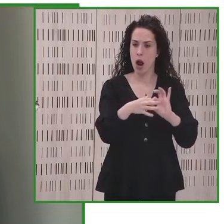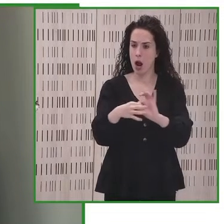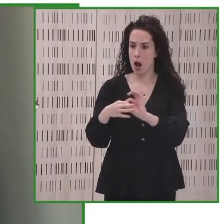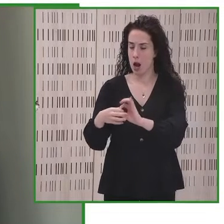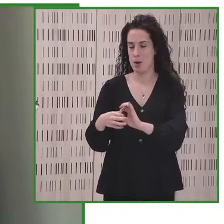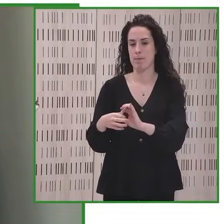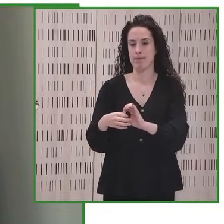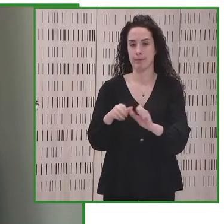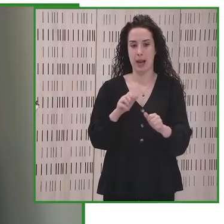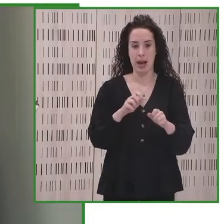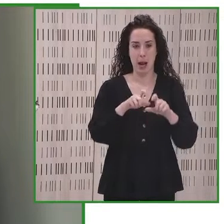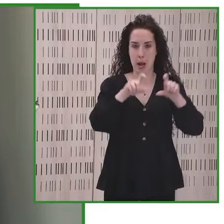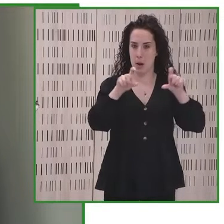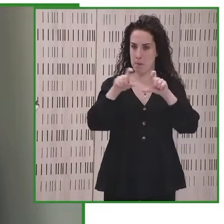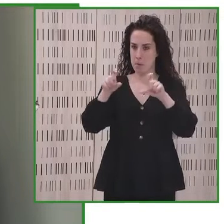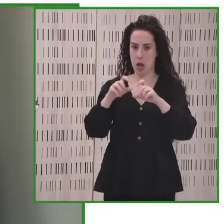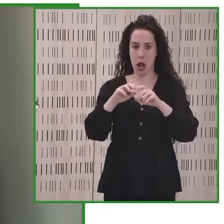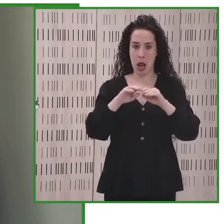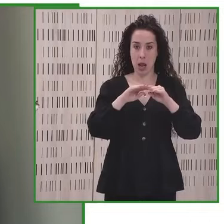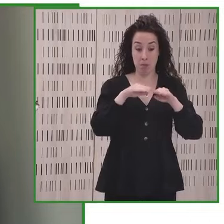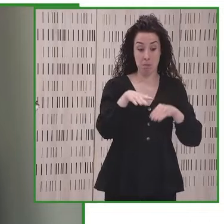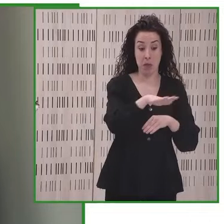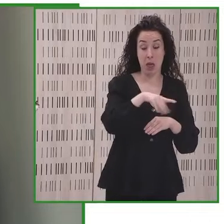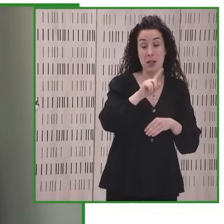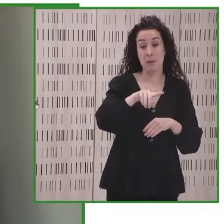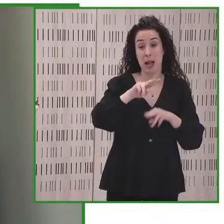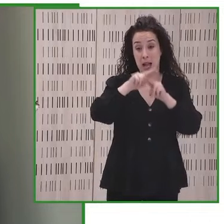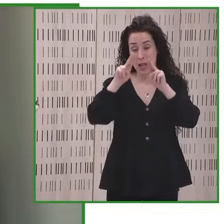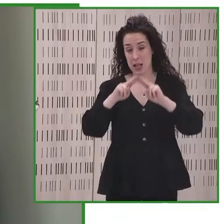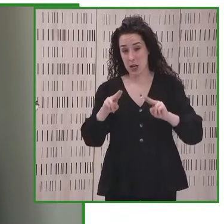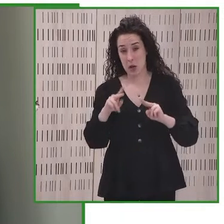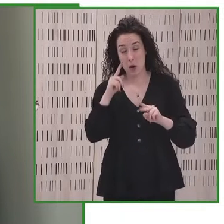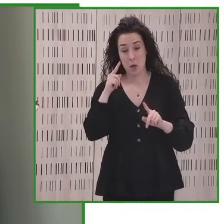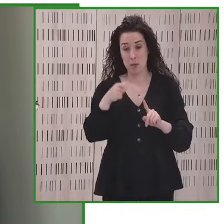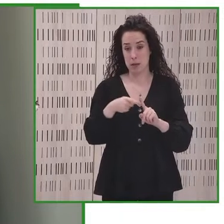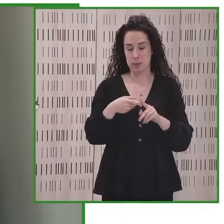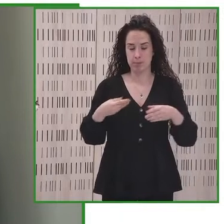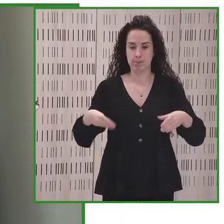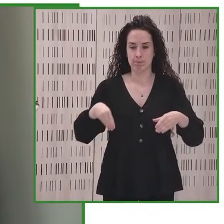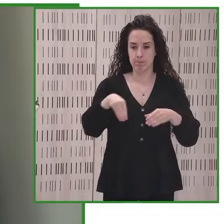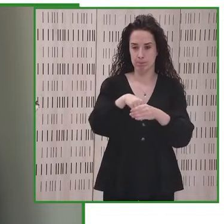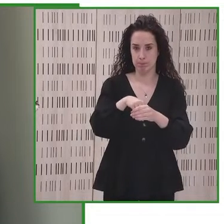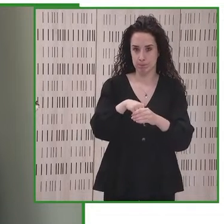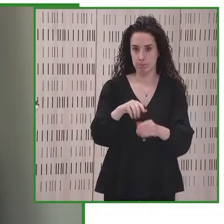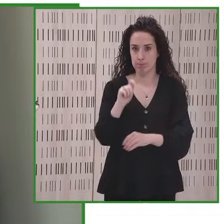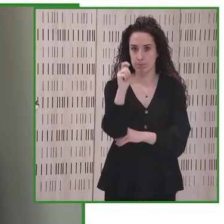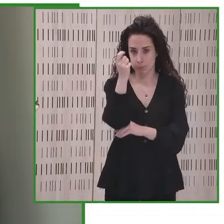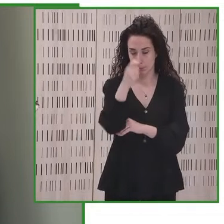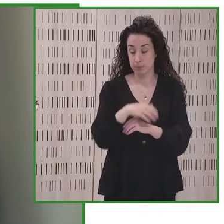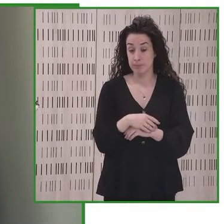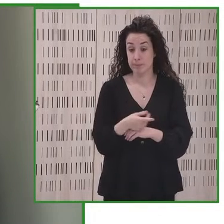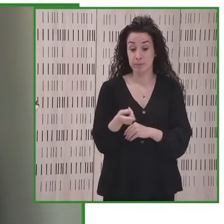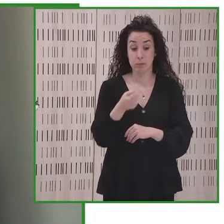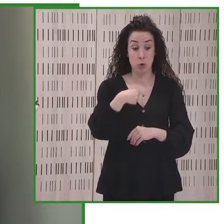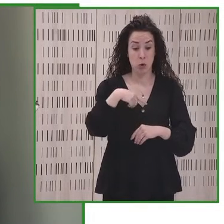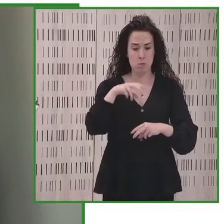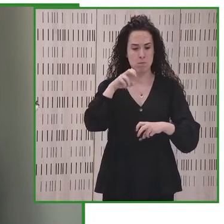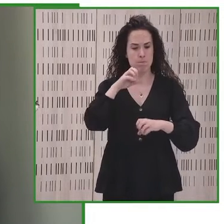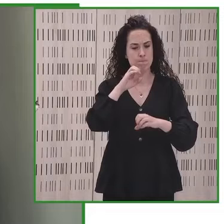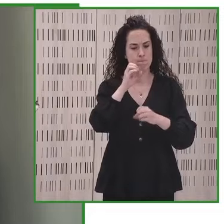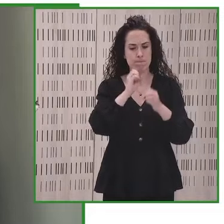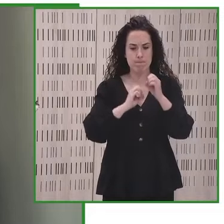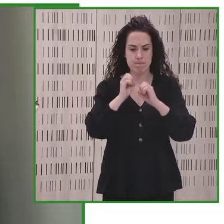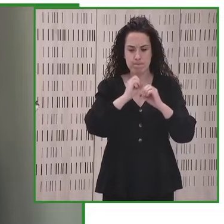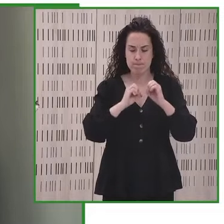internacionales para fomentar el trabajo colaborativo entre introducciones en esa búsqueda que fue que formamos nuestra alianza con Zero